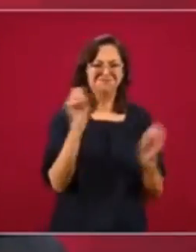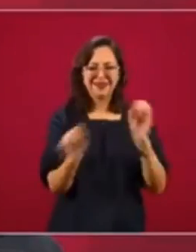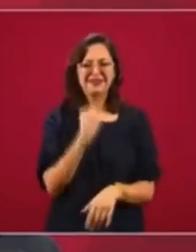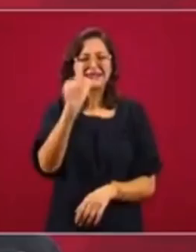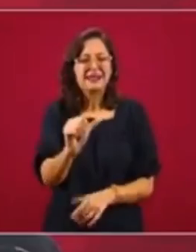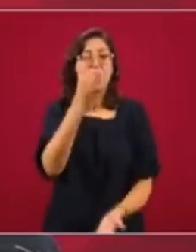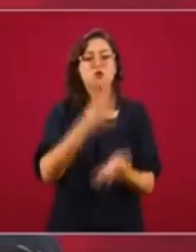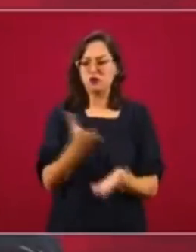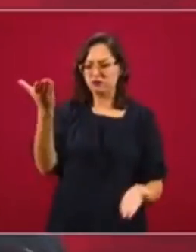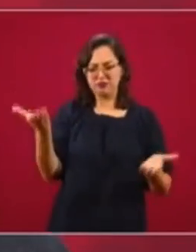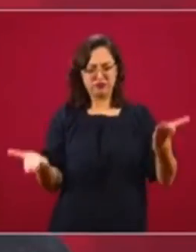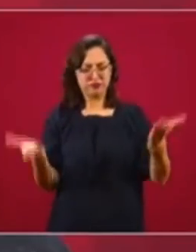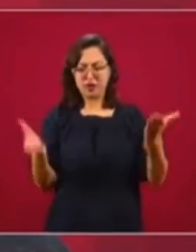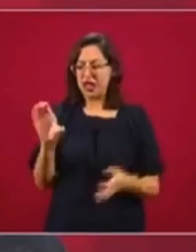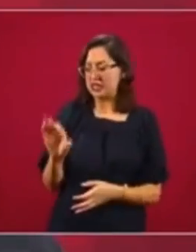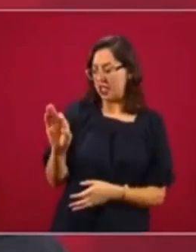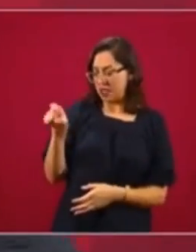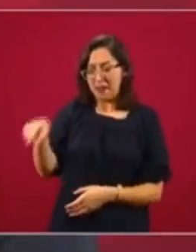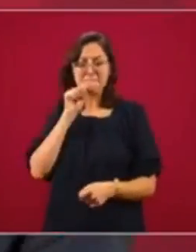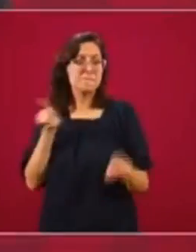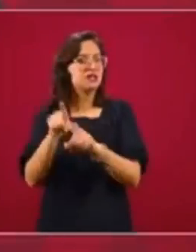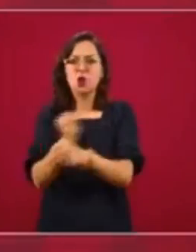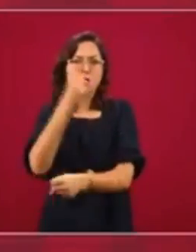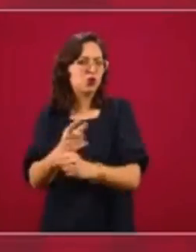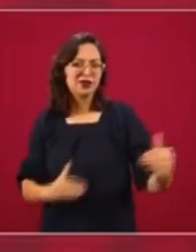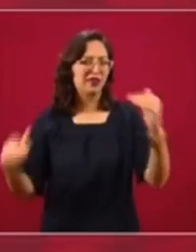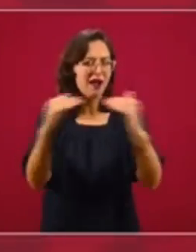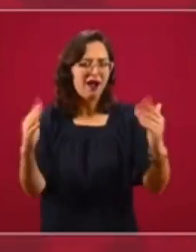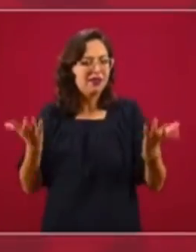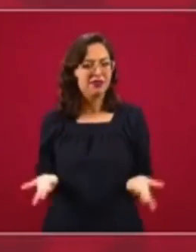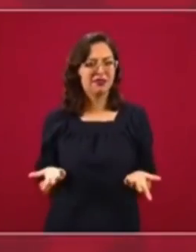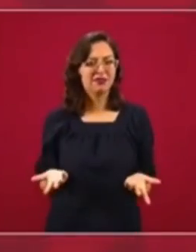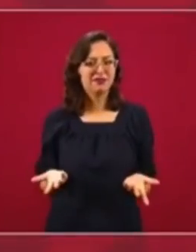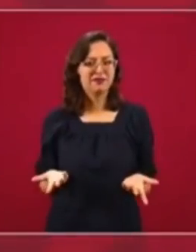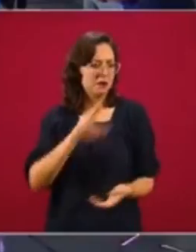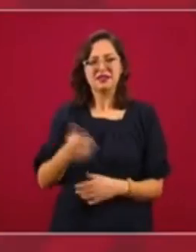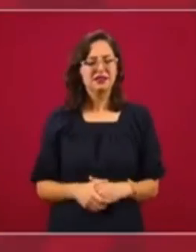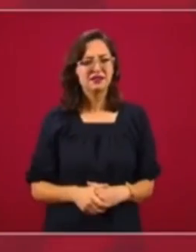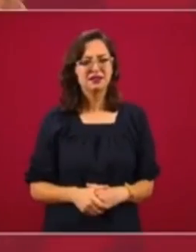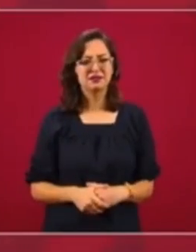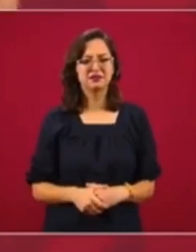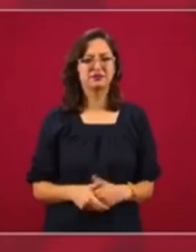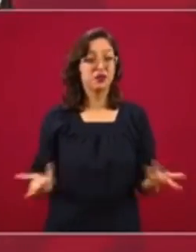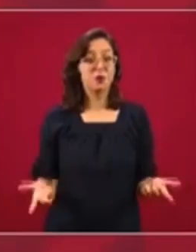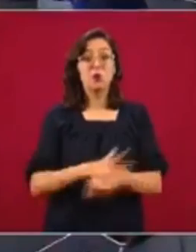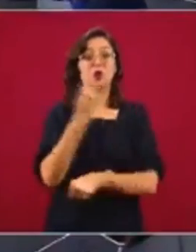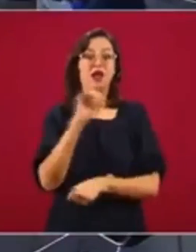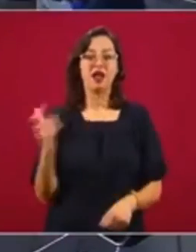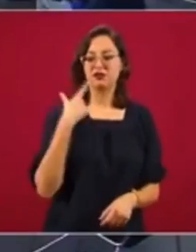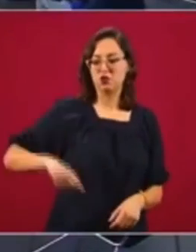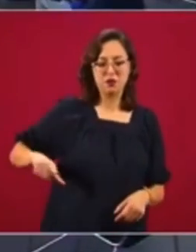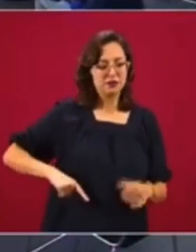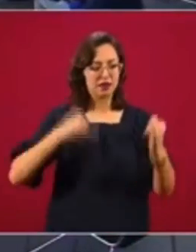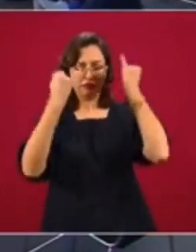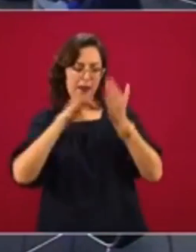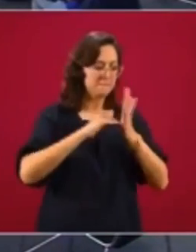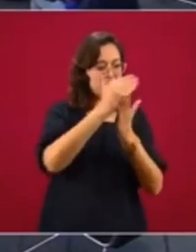buscar un equilibrio para que la Comisión Federal de Electricidad tenga las mismas condiciones que tienen las empresas particulares. Había todo un plan para arruinar,